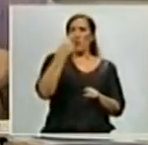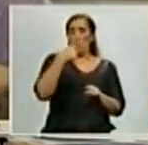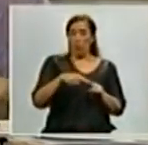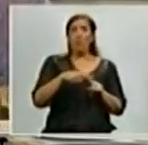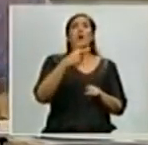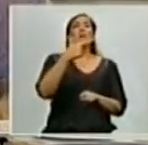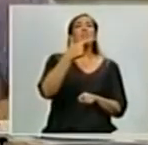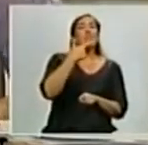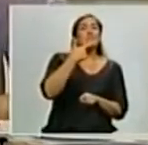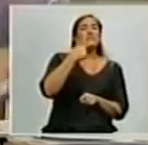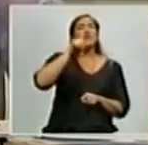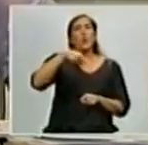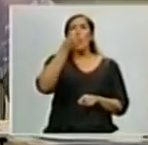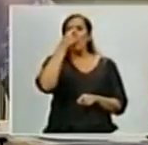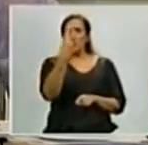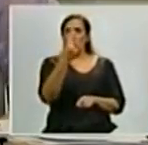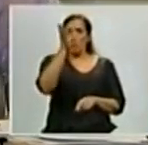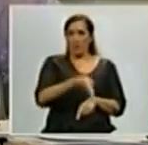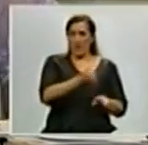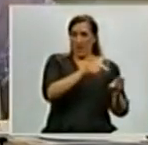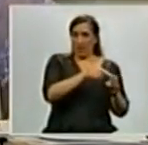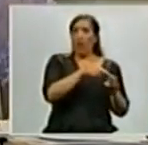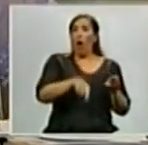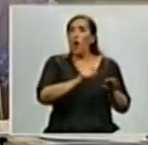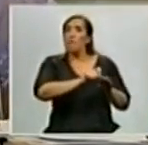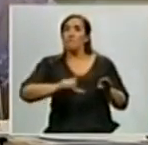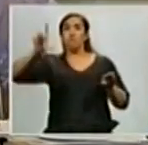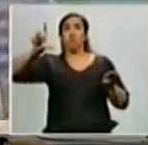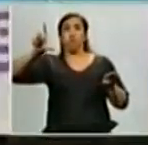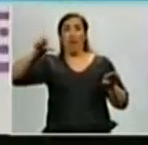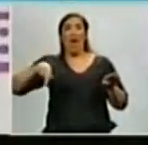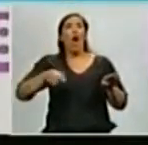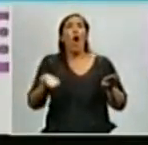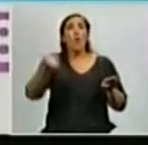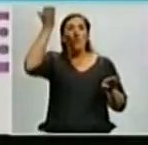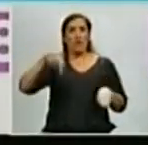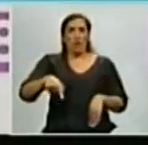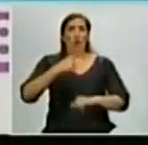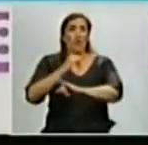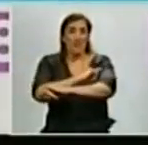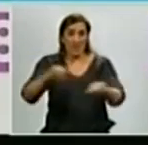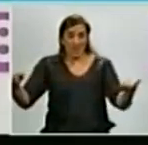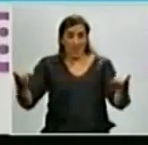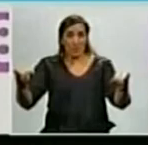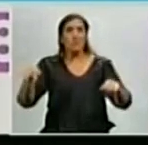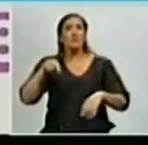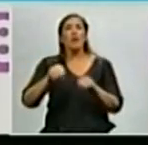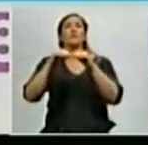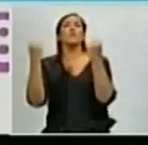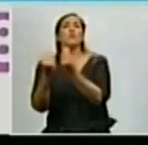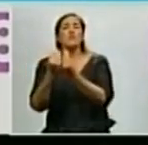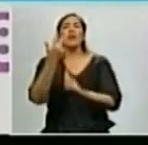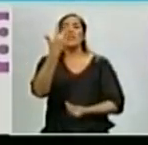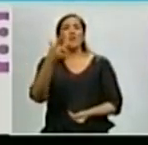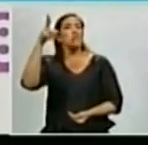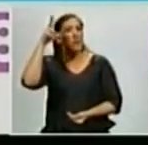,21%, lleva al incremento que estoy anunciando hoy a un total del